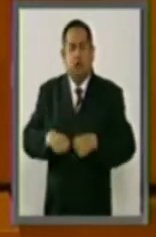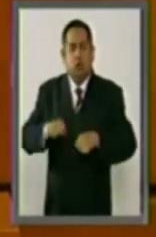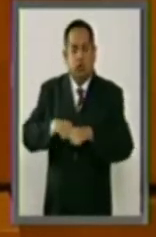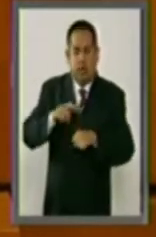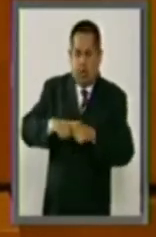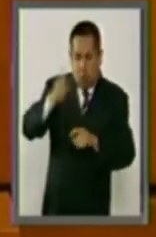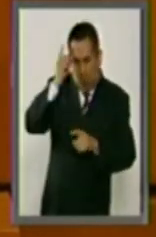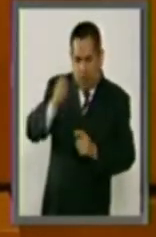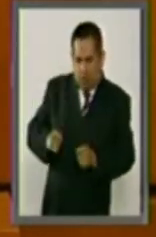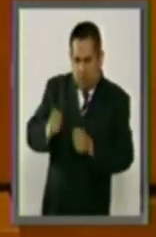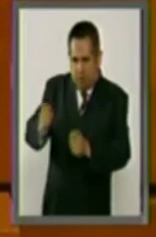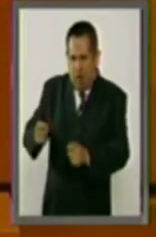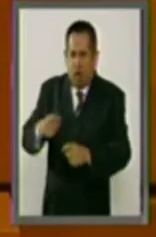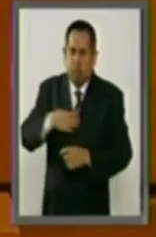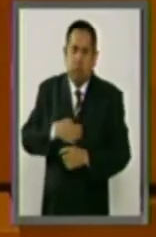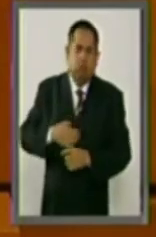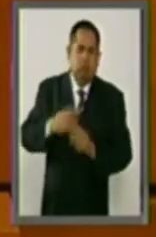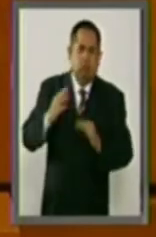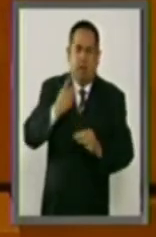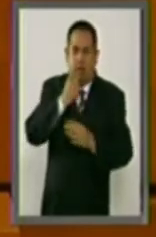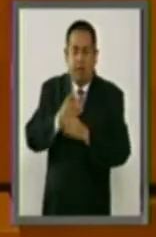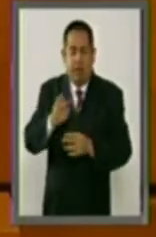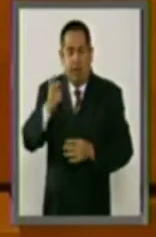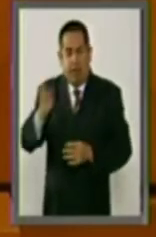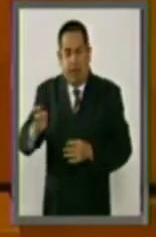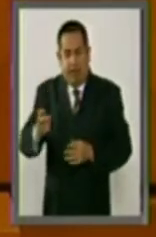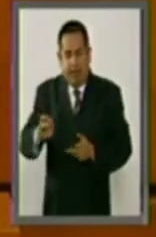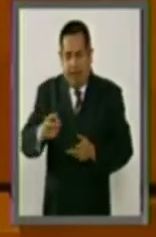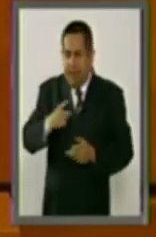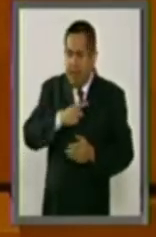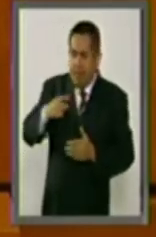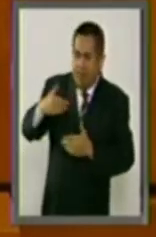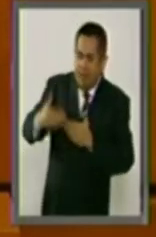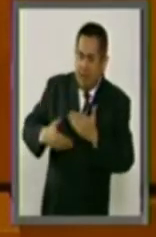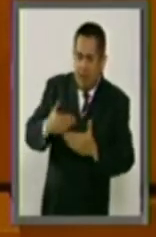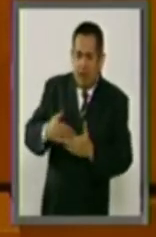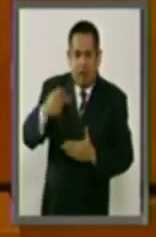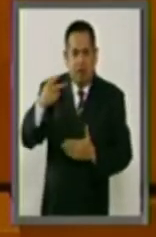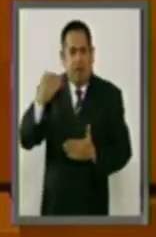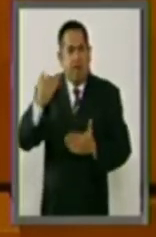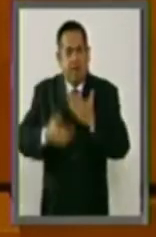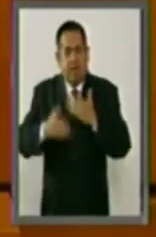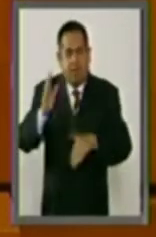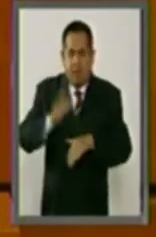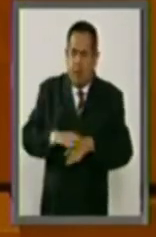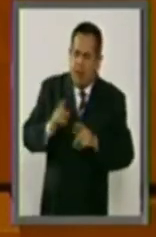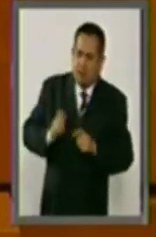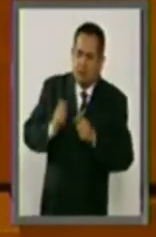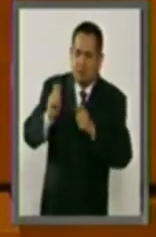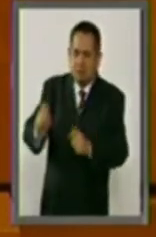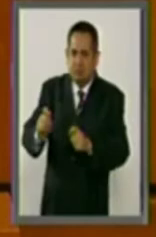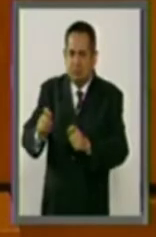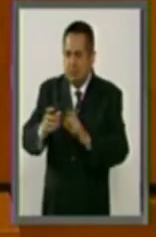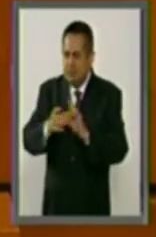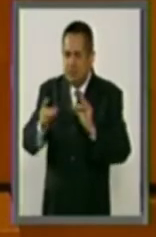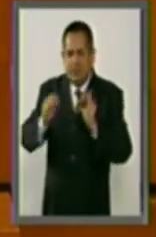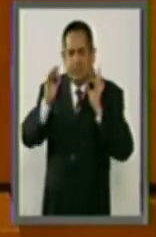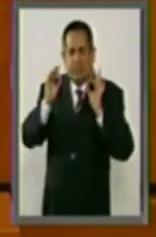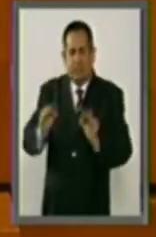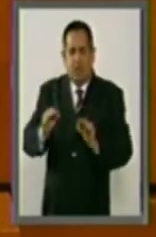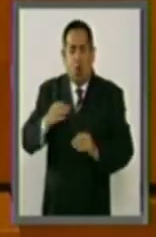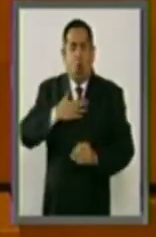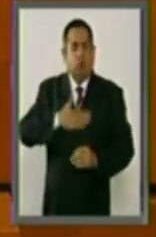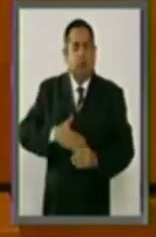ven en ella y con agrado dicen, que a 100 años de ese acontecimiento, falta pues, sólo emparejar esa